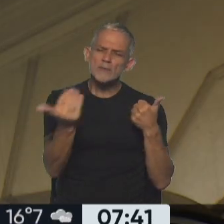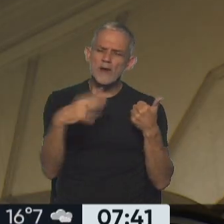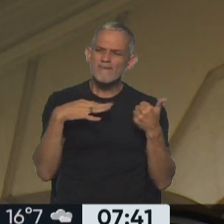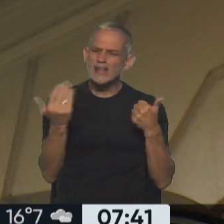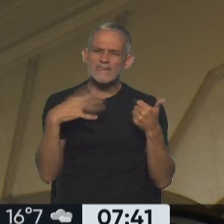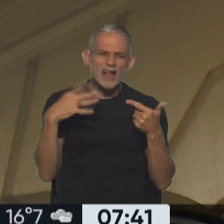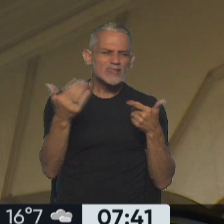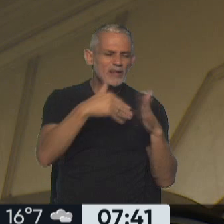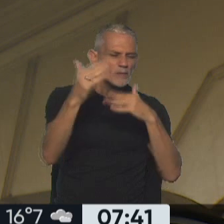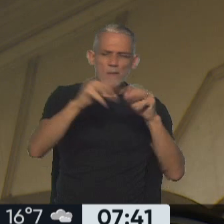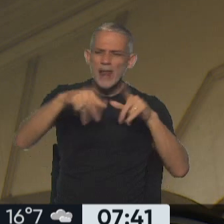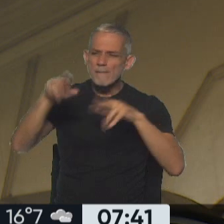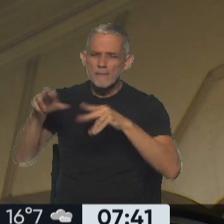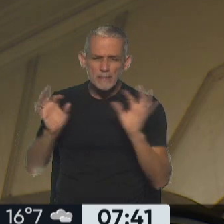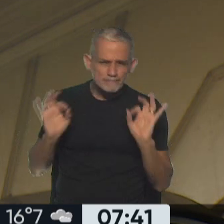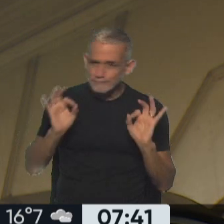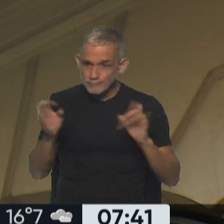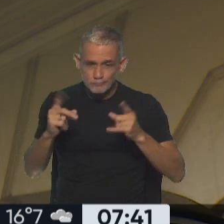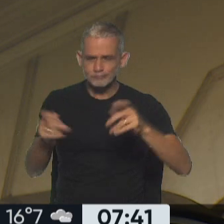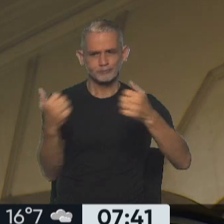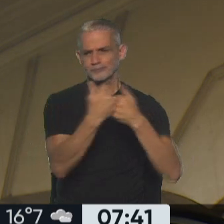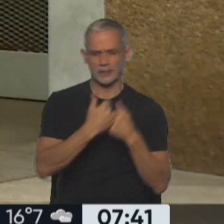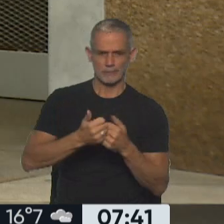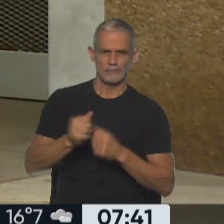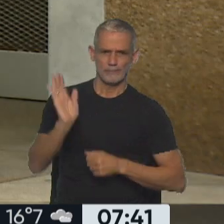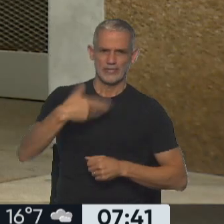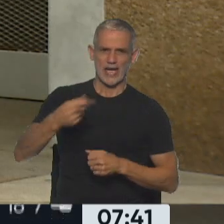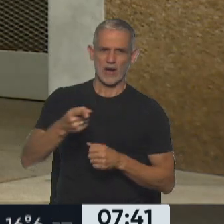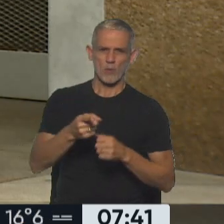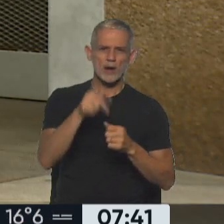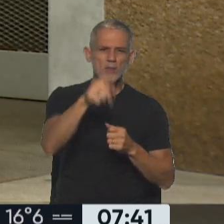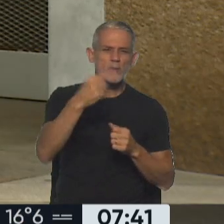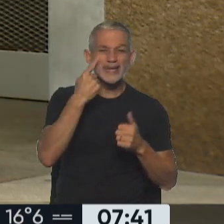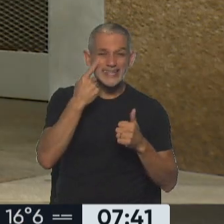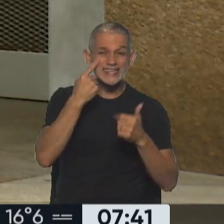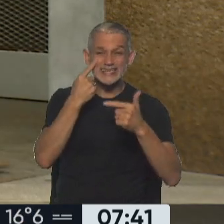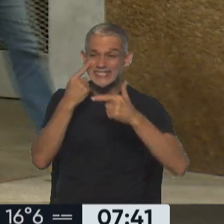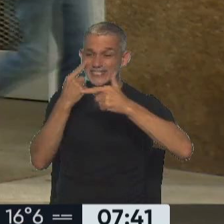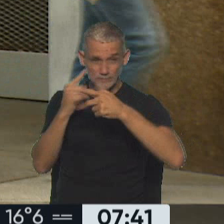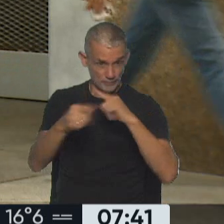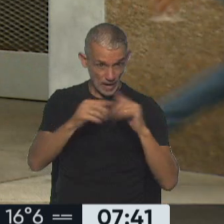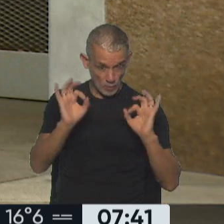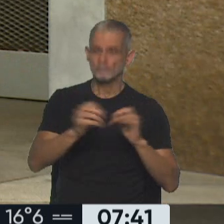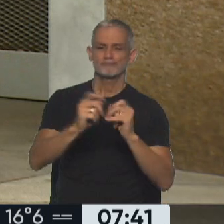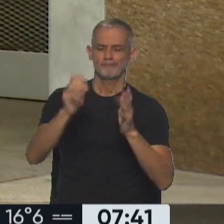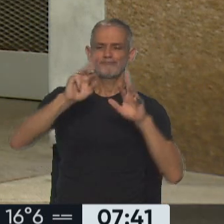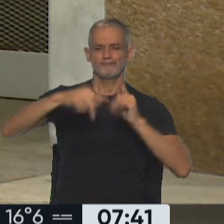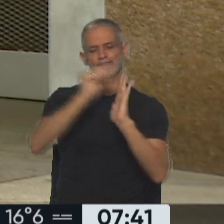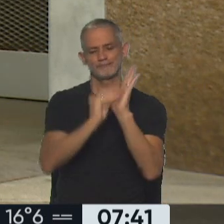acordado este plan de obras que se le impone a Edesur por cada intendente. Así que hoy entonces